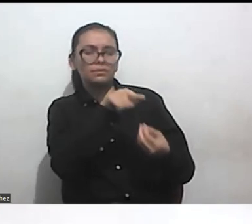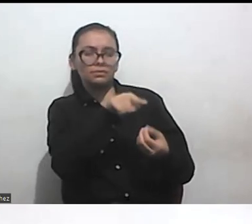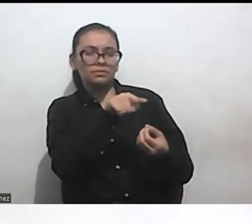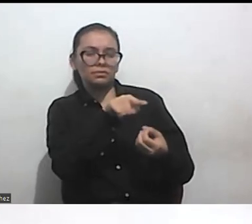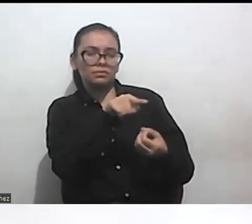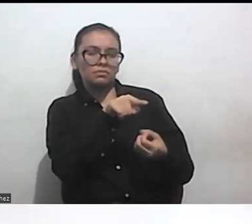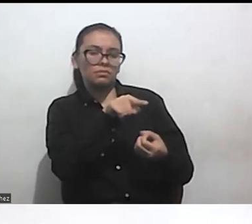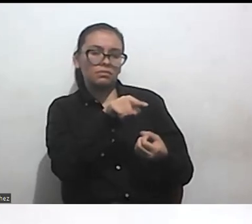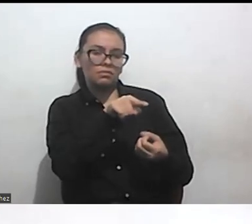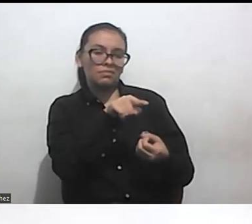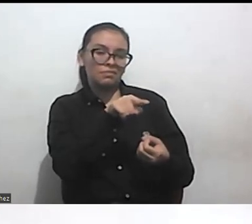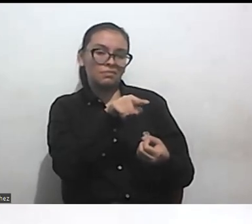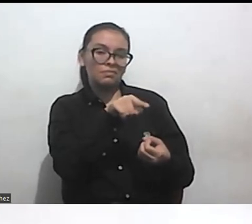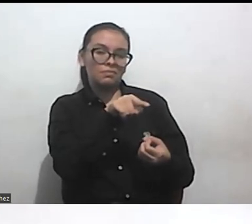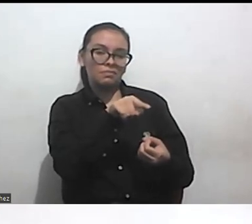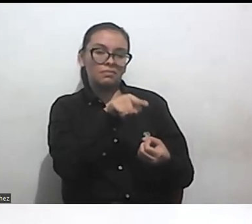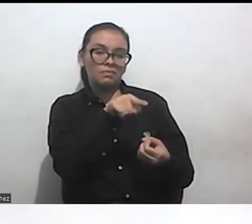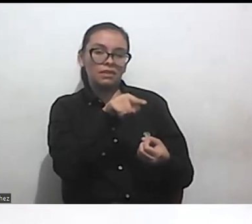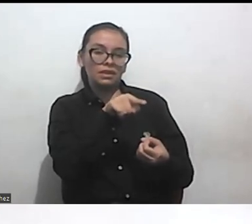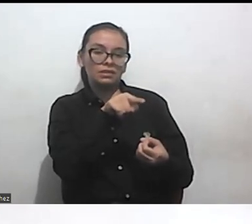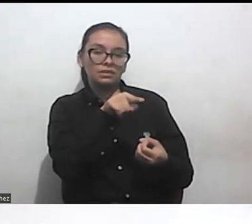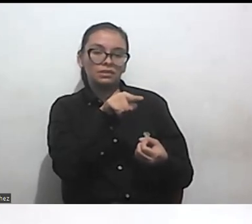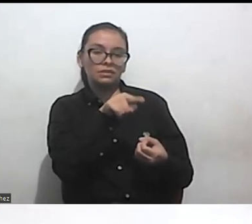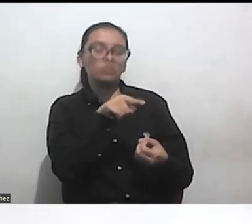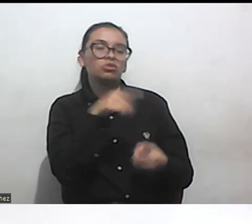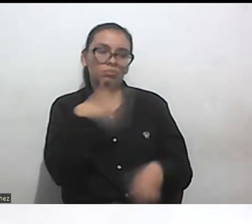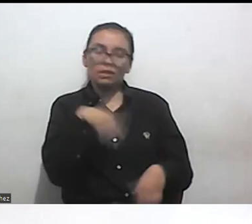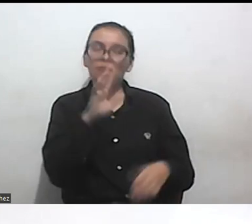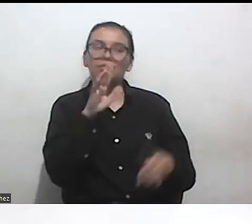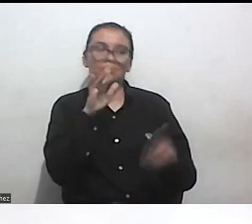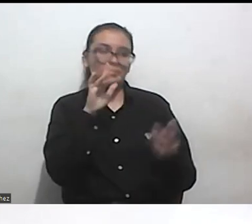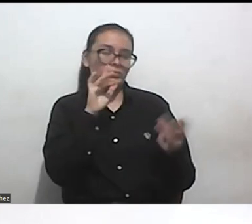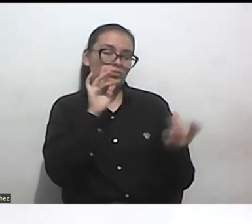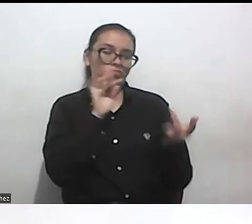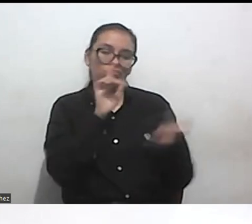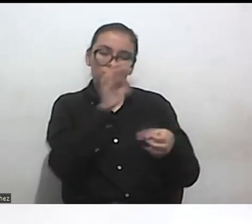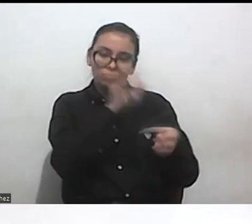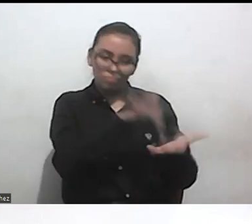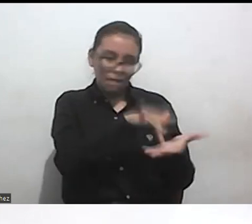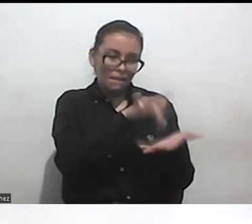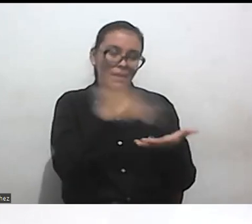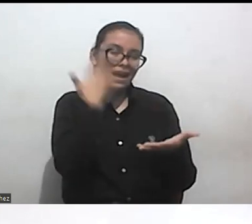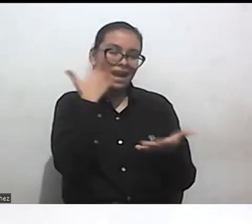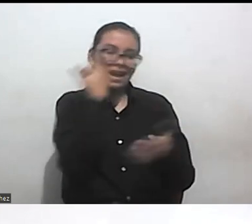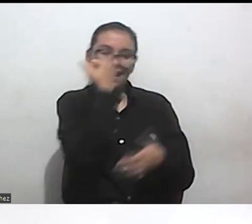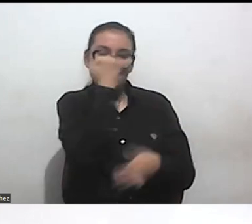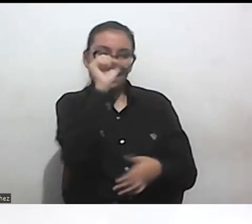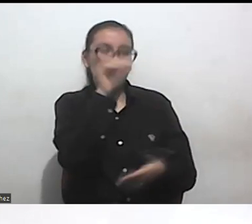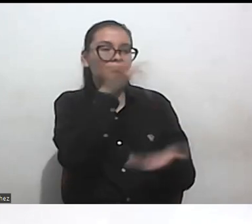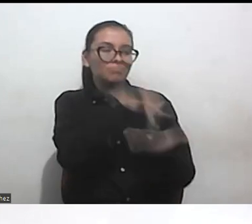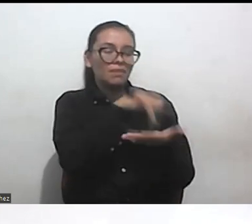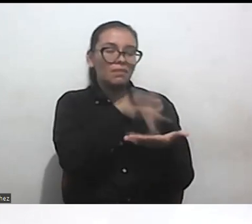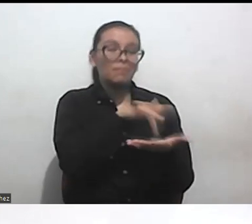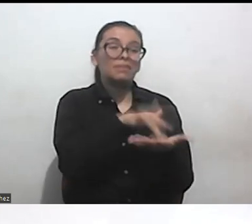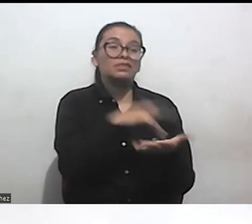el lugar con el que en el que he vivido y he peleado muchos años de mi vida entonces